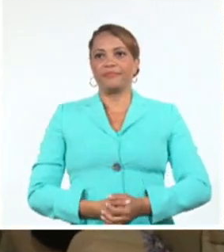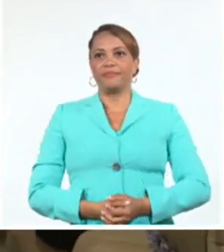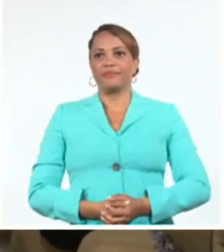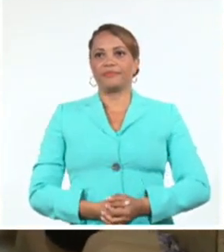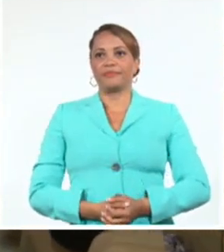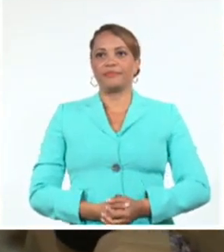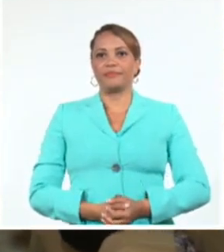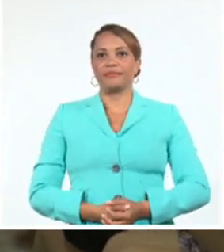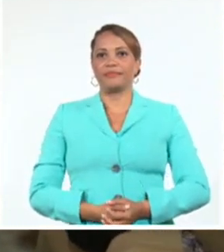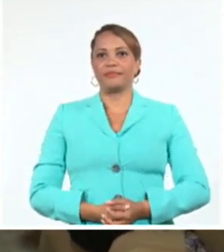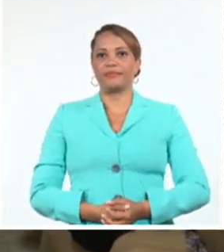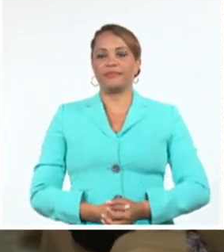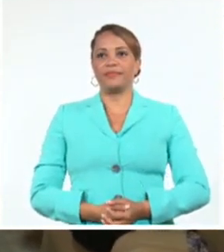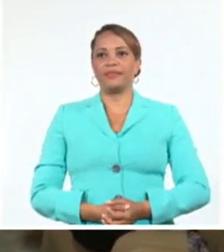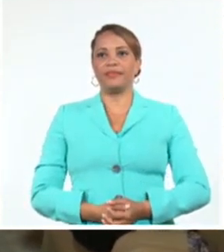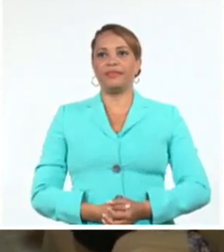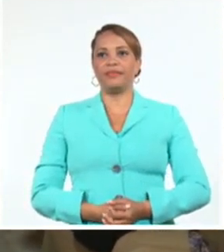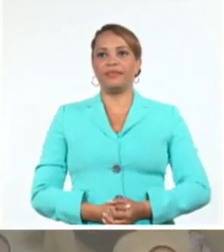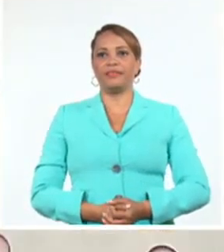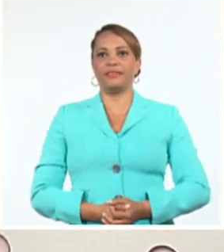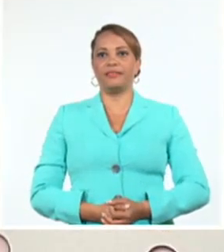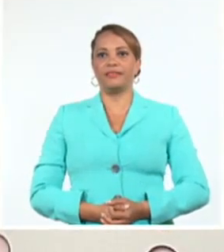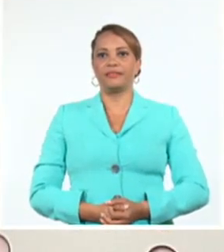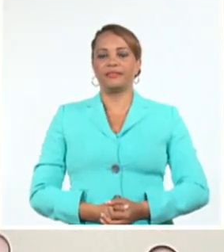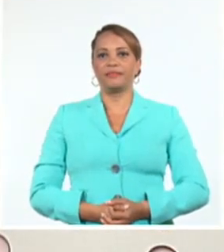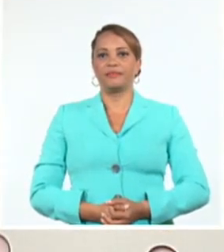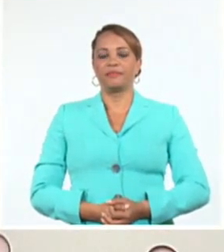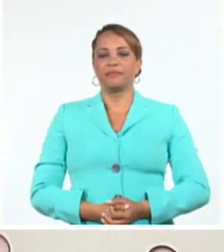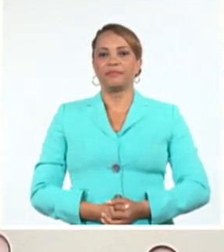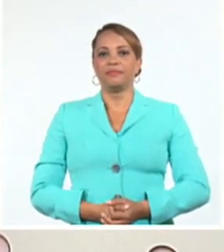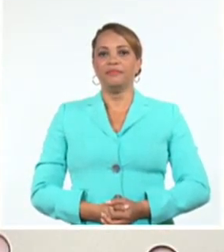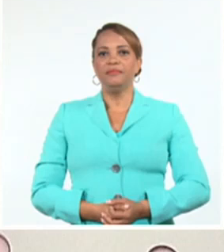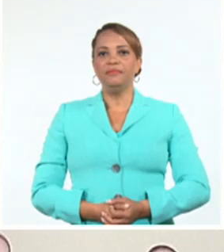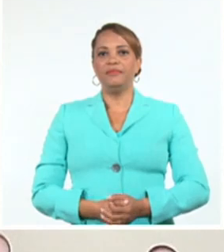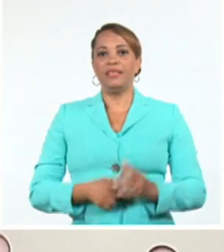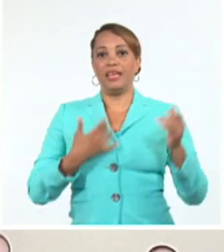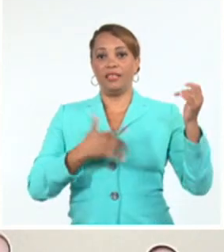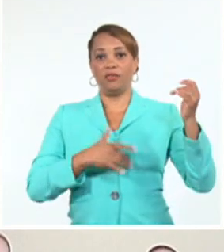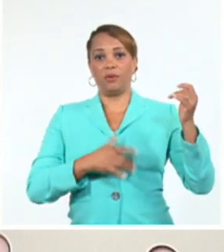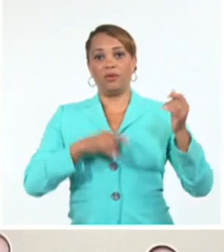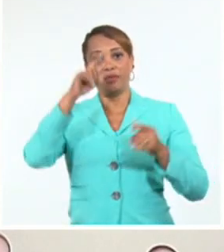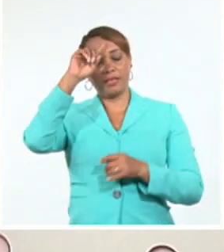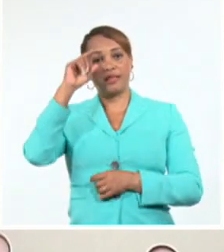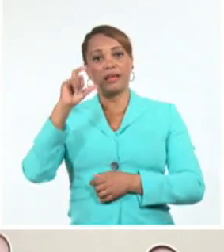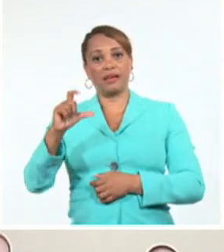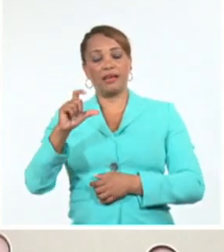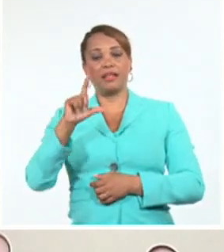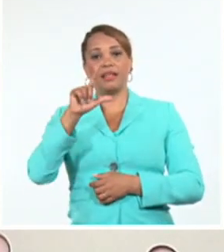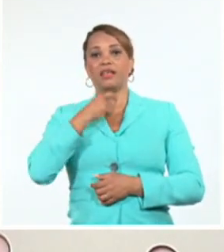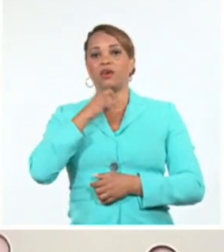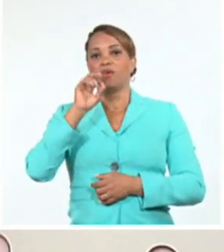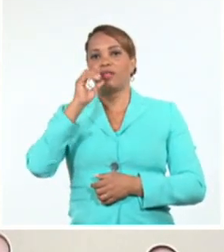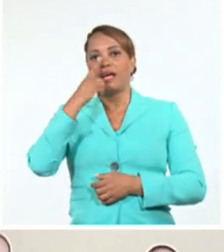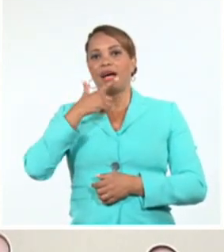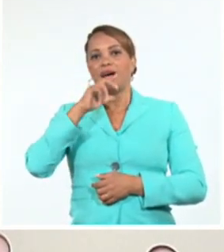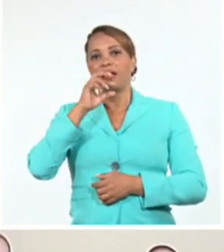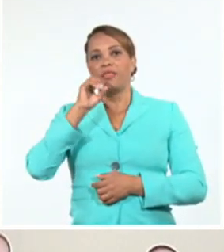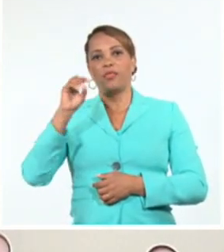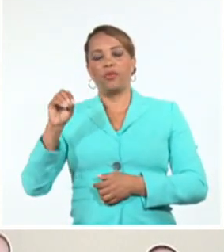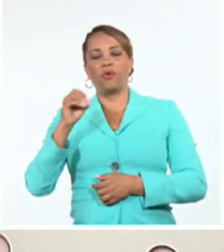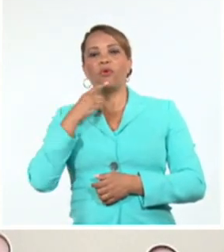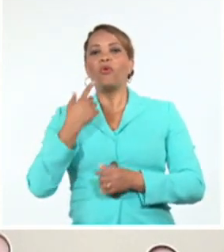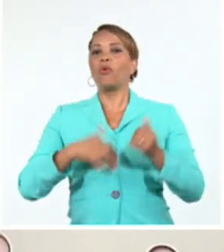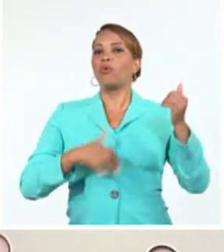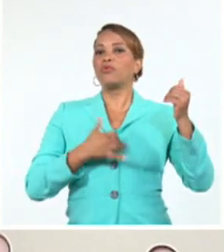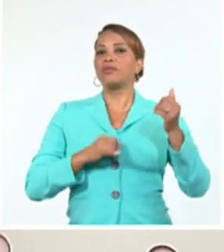Informativo de la Televisión Cubana. Y el trovador santaclareño Leonardo García ofreció un concierto este